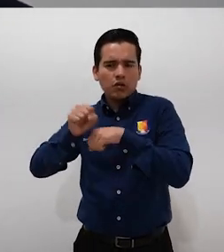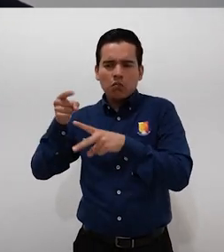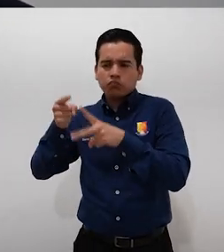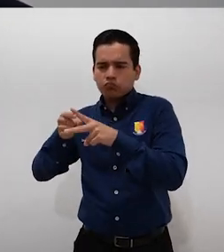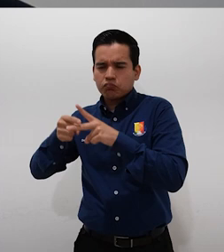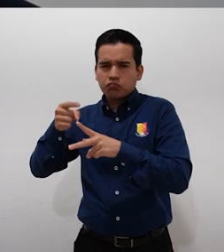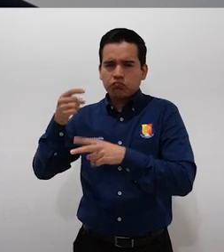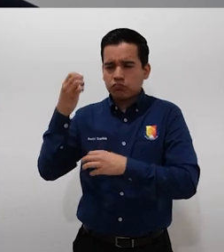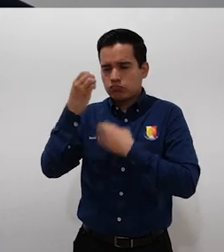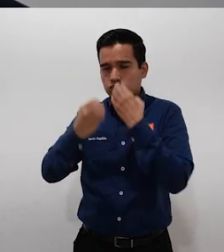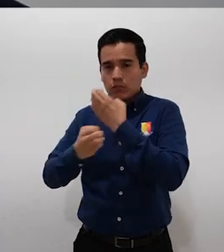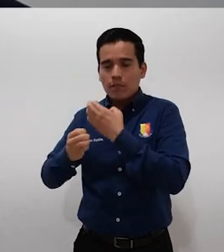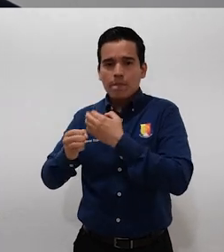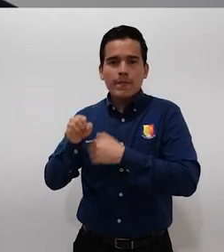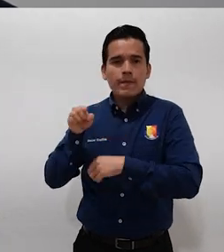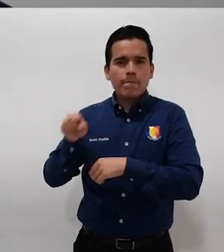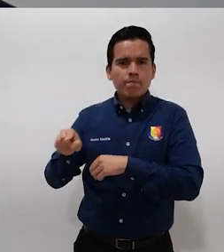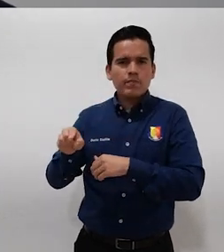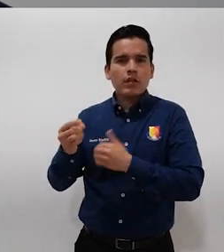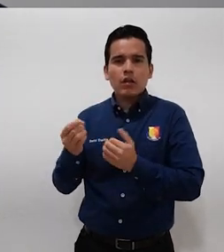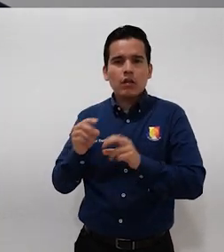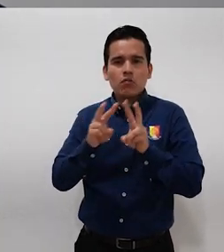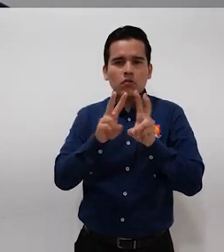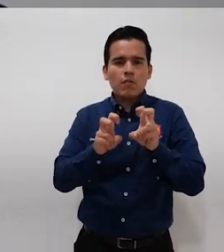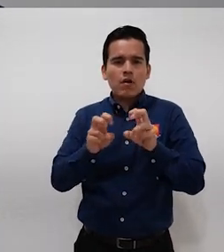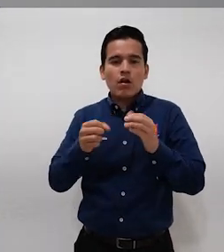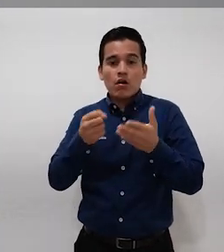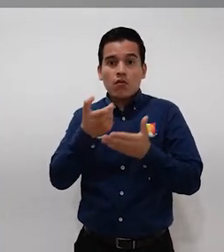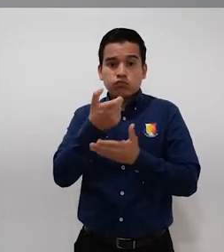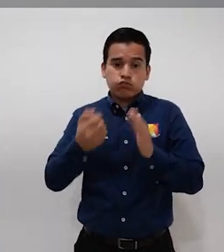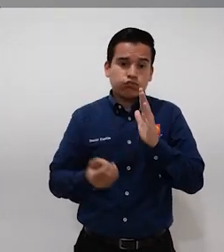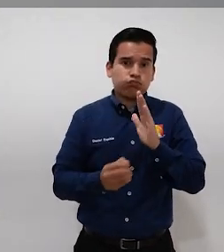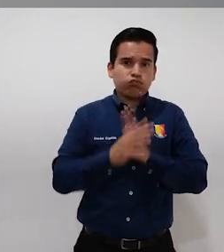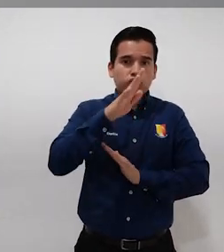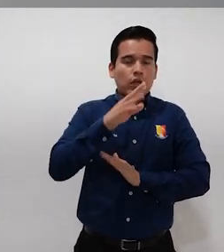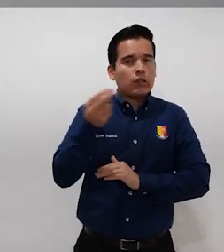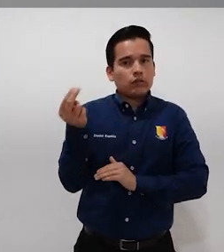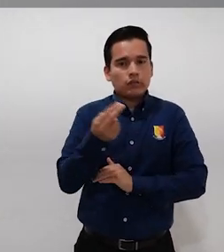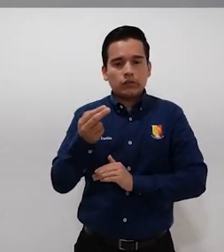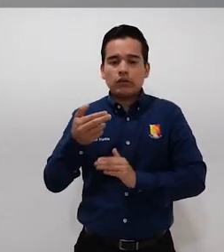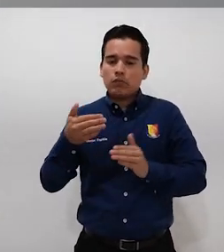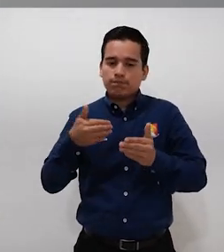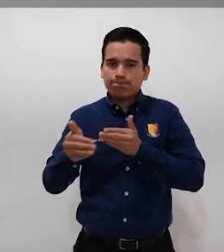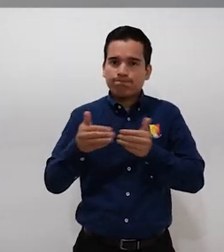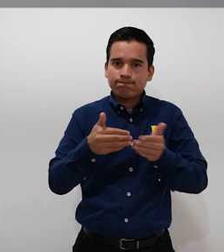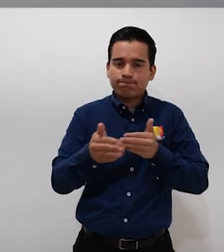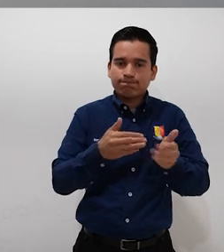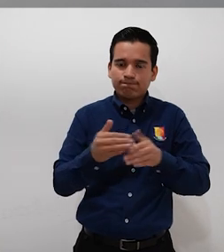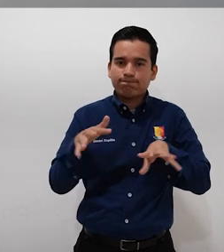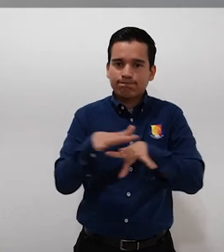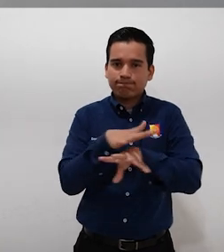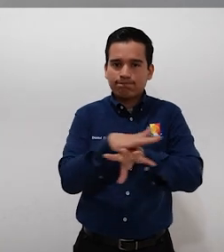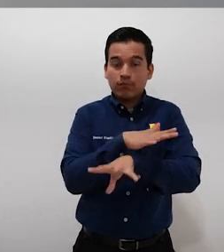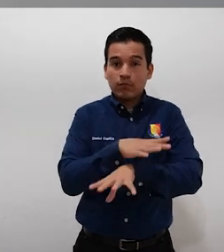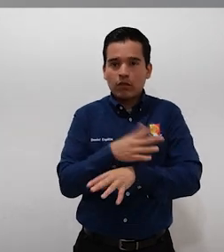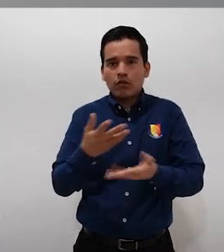para que conforme al tema de la inflexión en cada mes de enero se fuera actualizando. Si tú lo observas realmente desde